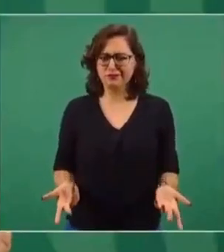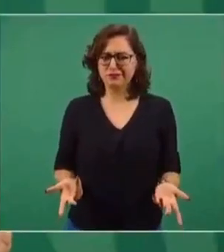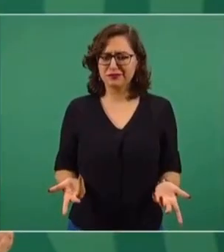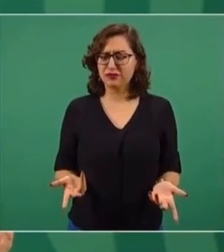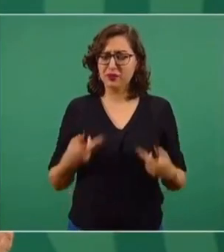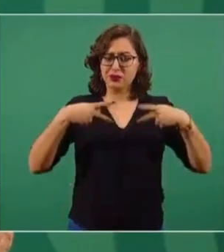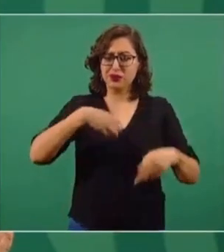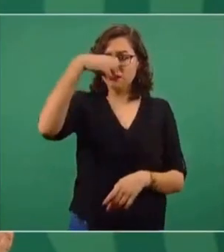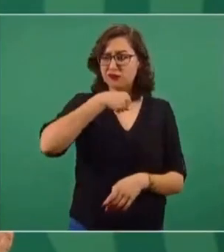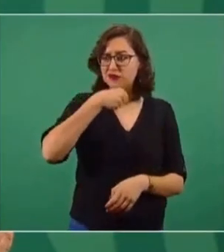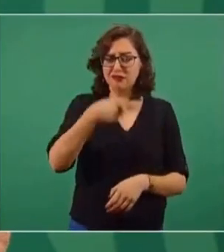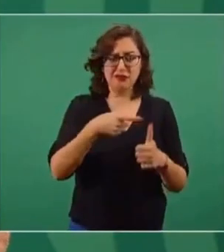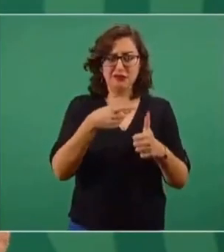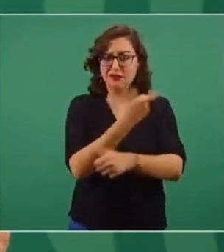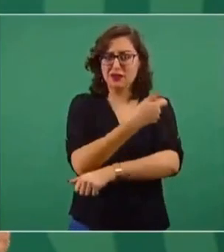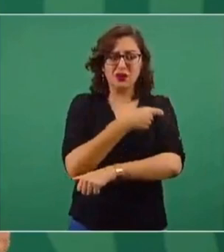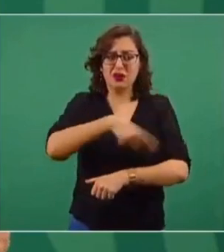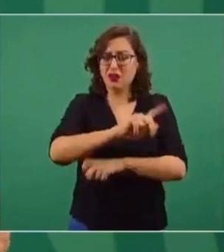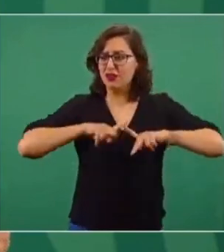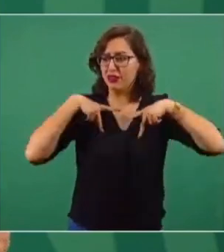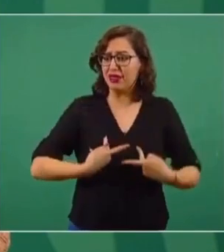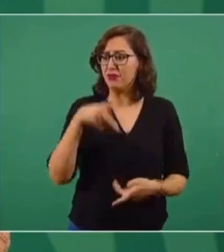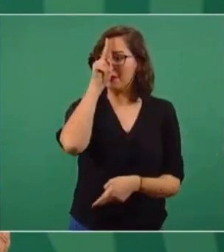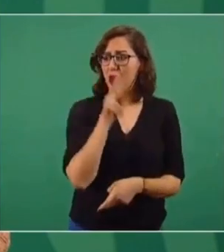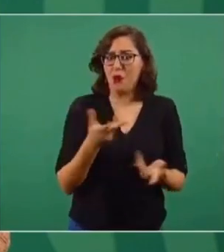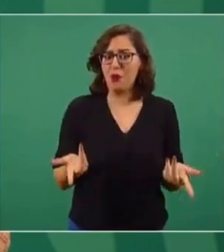vacunar a los adultos mayores, son los más vulnerables.